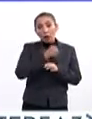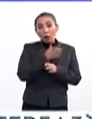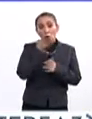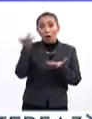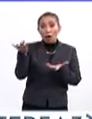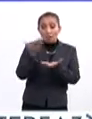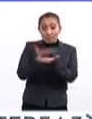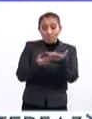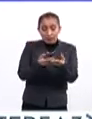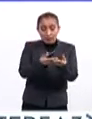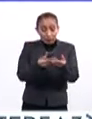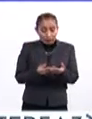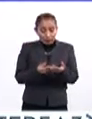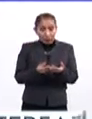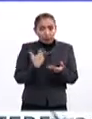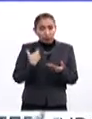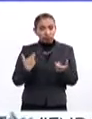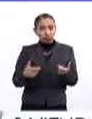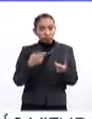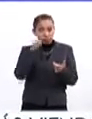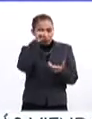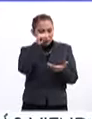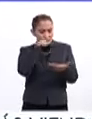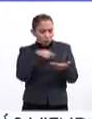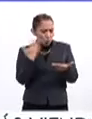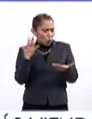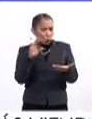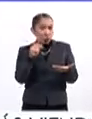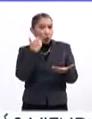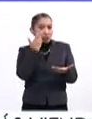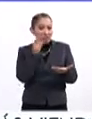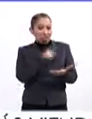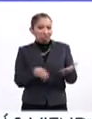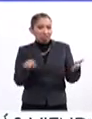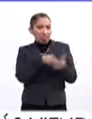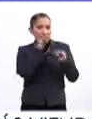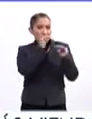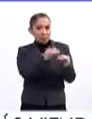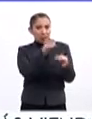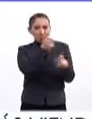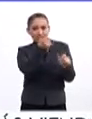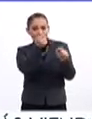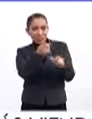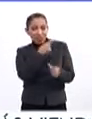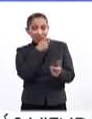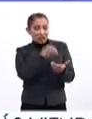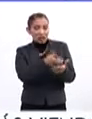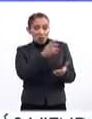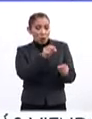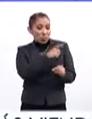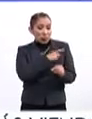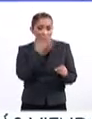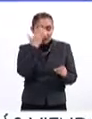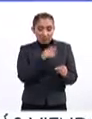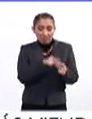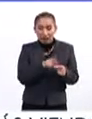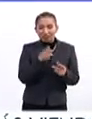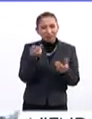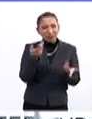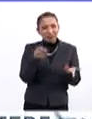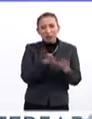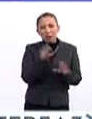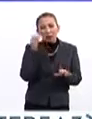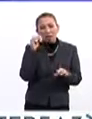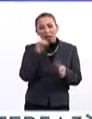llega a las manos del clero, pues empiezan a querer limitar cosas, a decir esto no es conveniente, empiezan